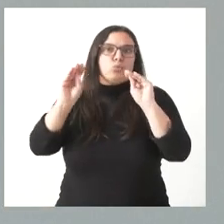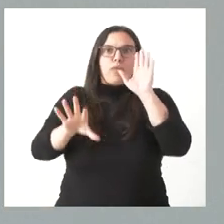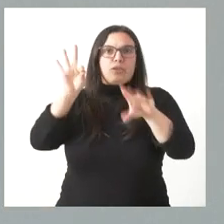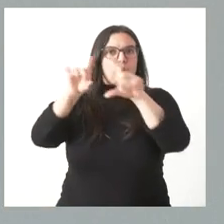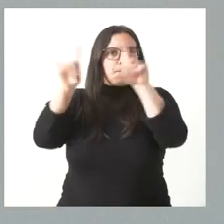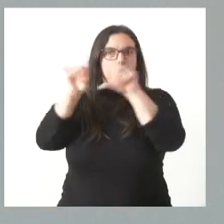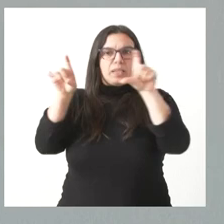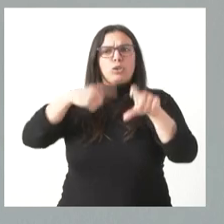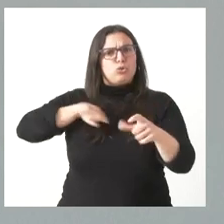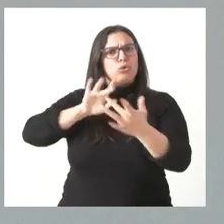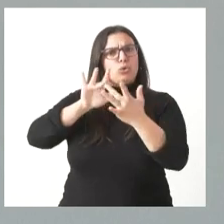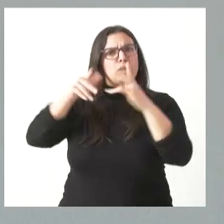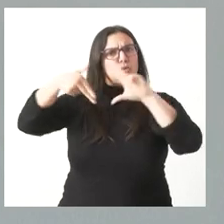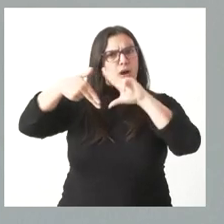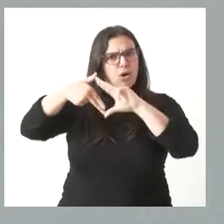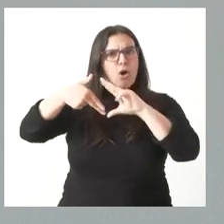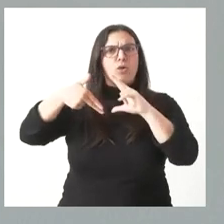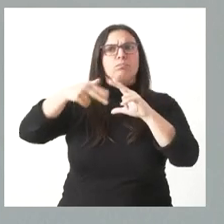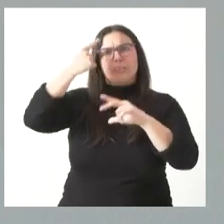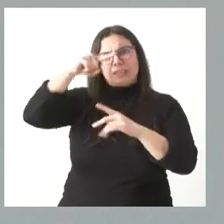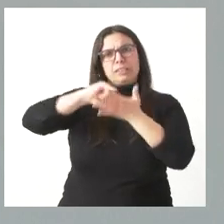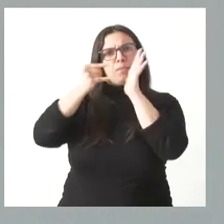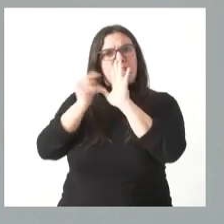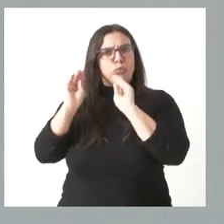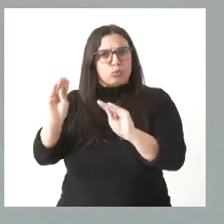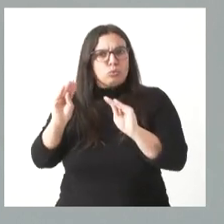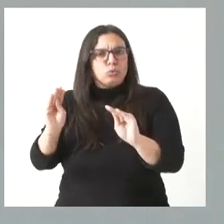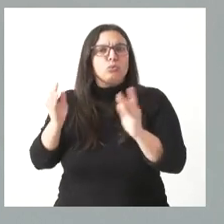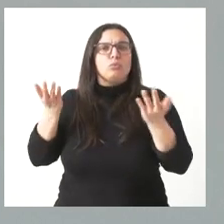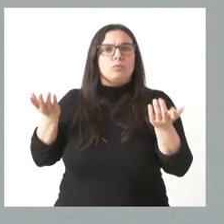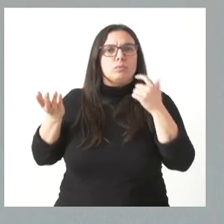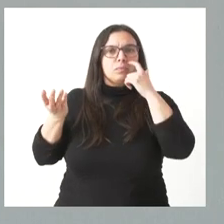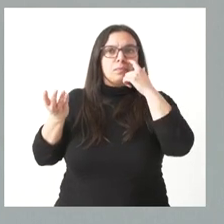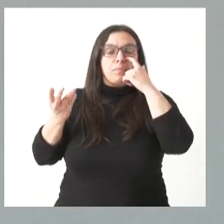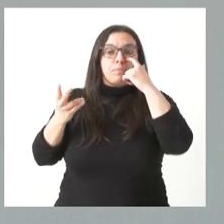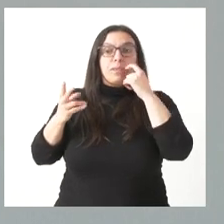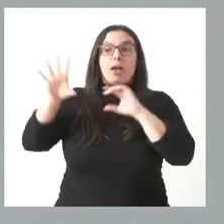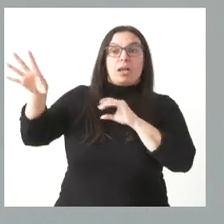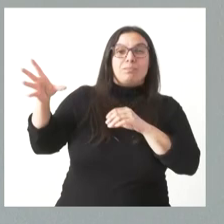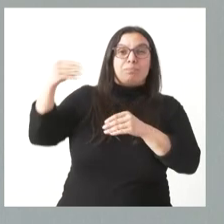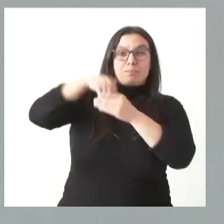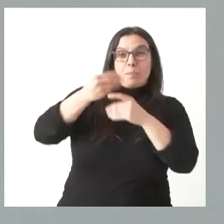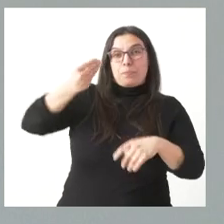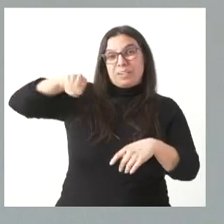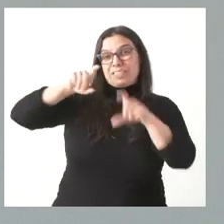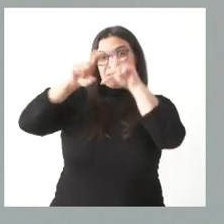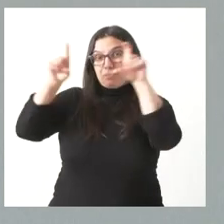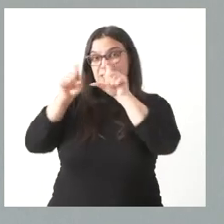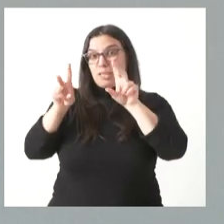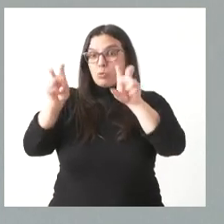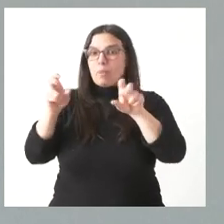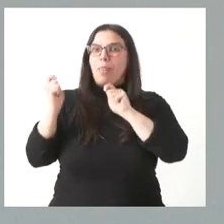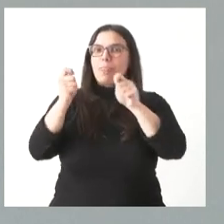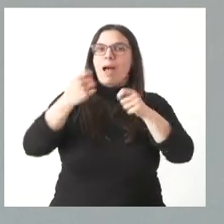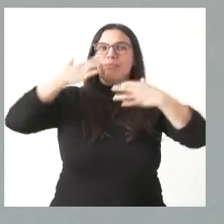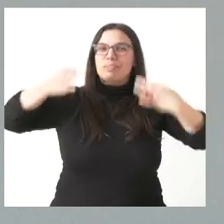en contacto con Renol, conocemos los planes que ellos tienen. Esta nueva incorporación viene a dar más solvencia y más